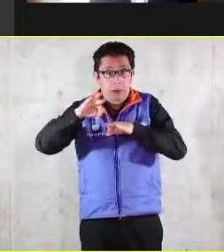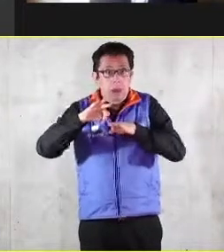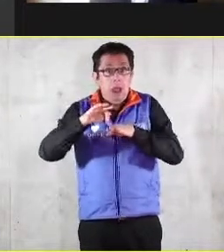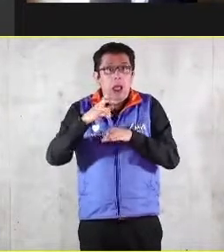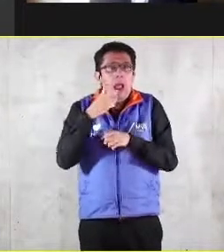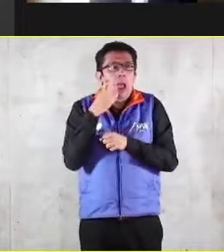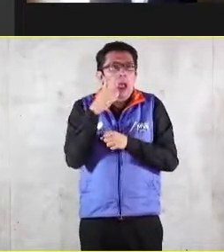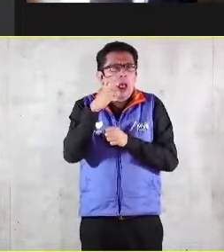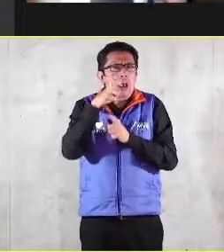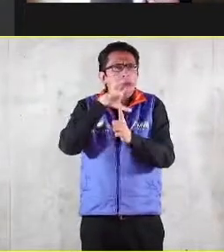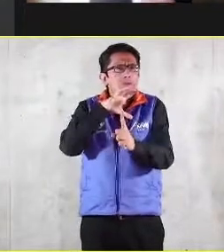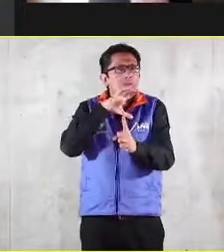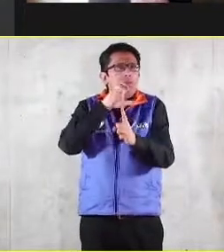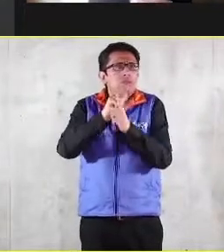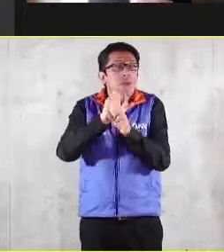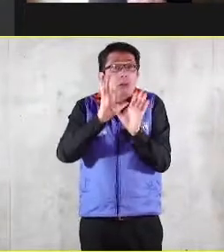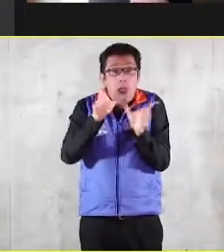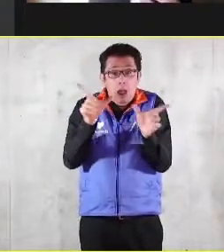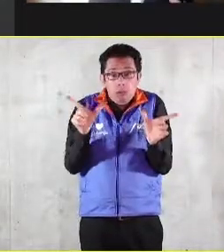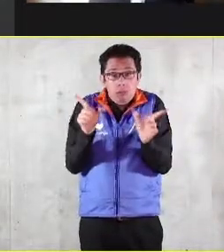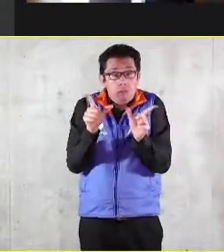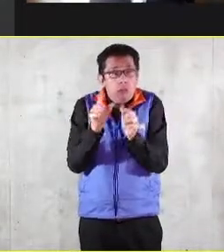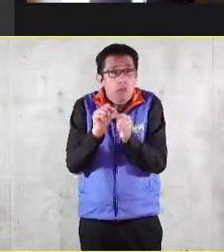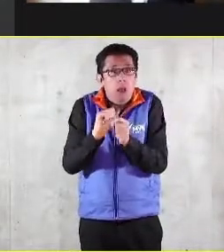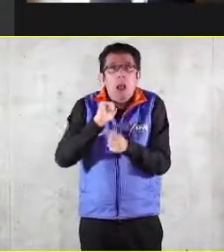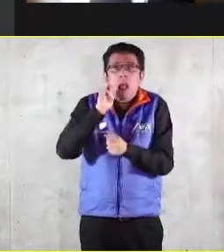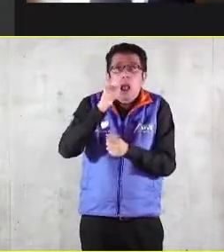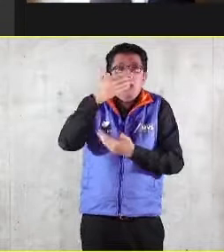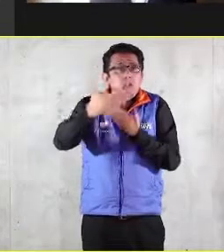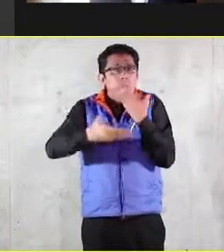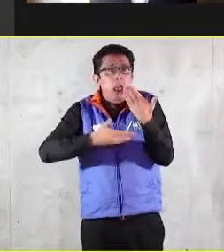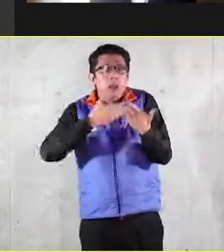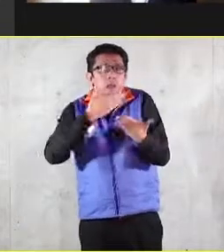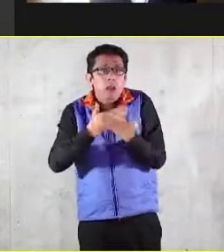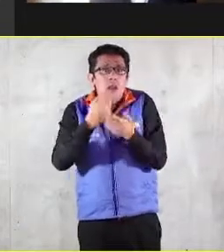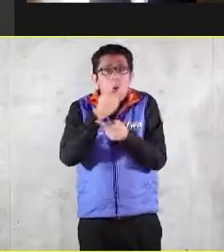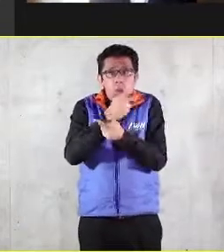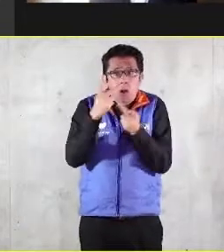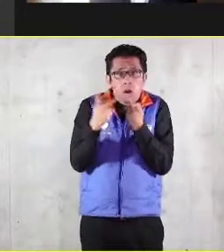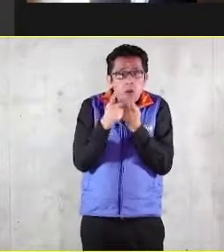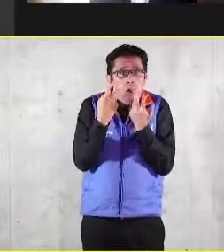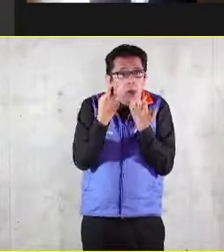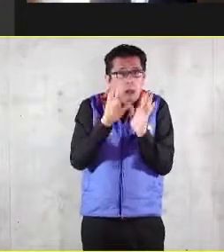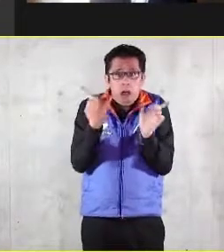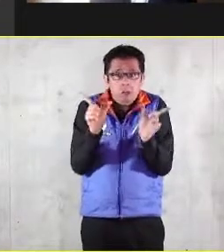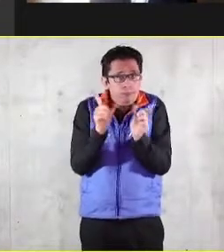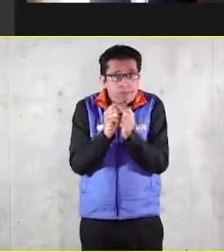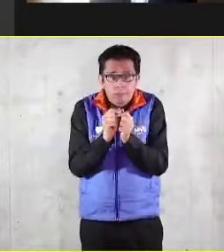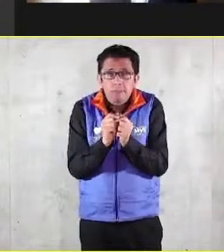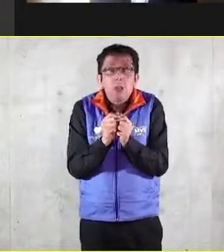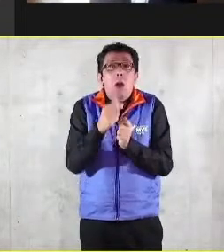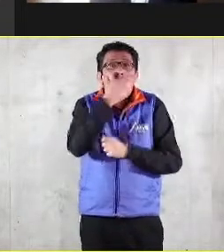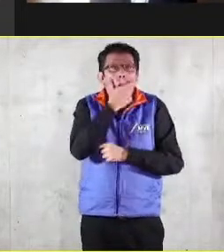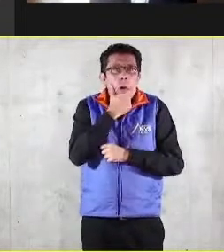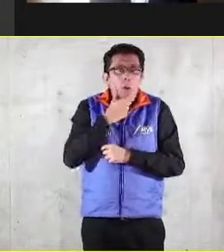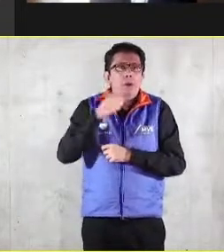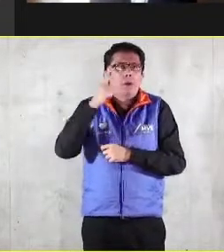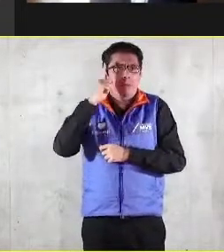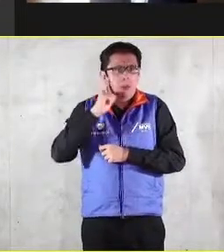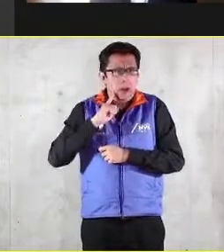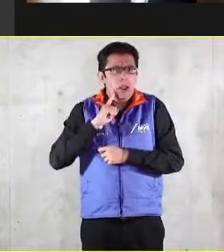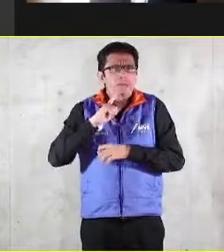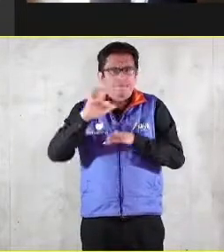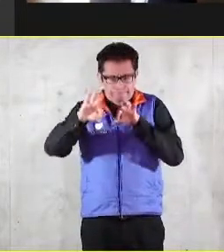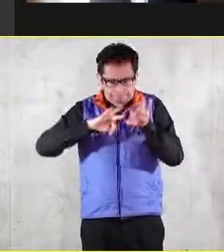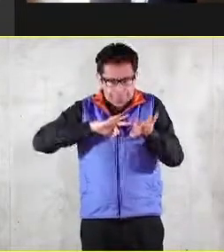inmediato del objeto del trabajo, es decir, del producto o servicio que generamos. El hombre busca en su trabajo la expresión de su